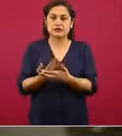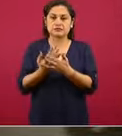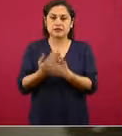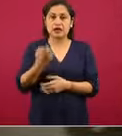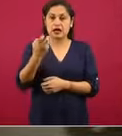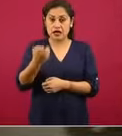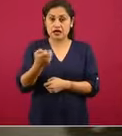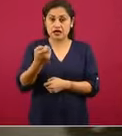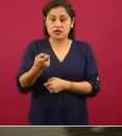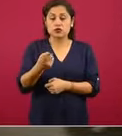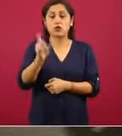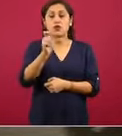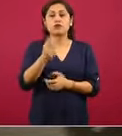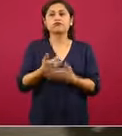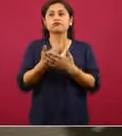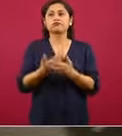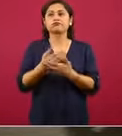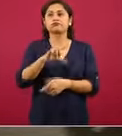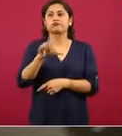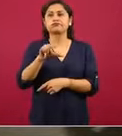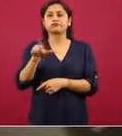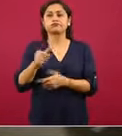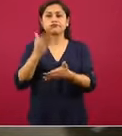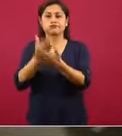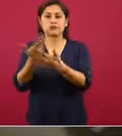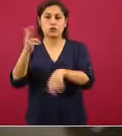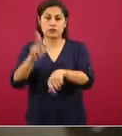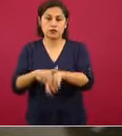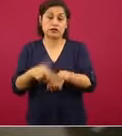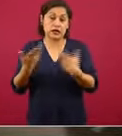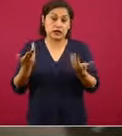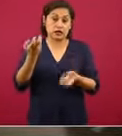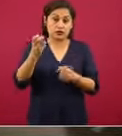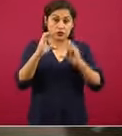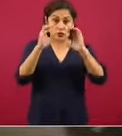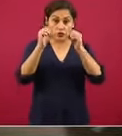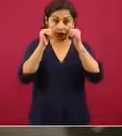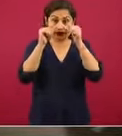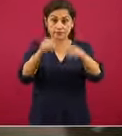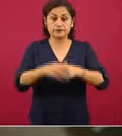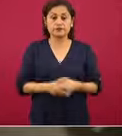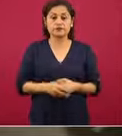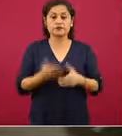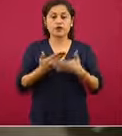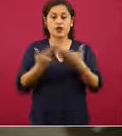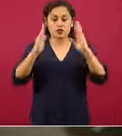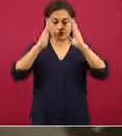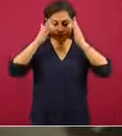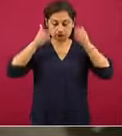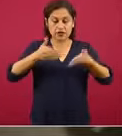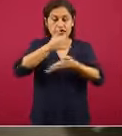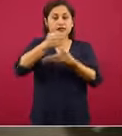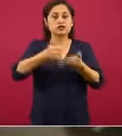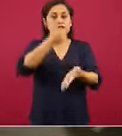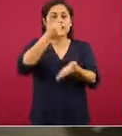aumentando sus tiempos de atención. La siguiente. Ahora vamos a enfocarnos en la Ciudad de México. Solamente para que lo vean, estamos tratando